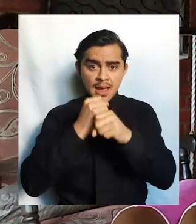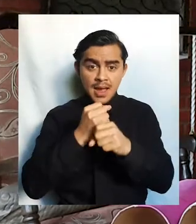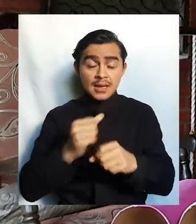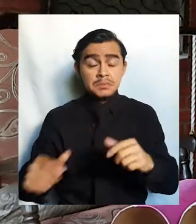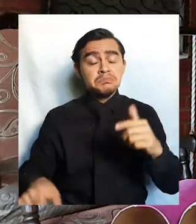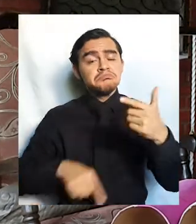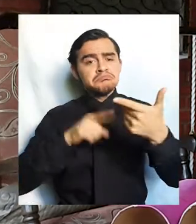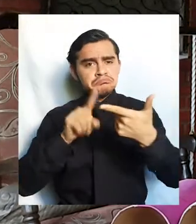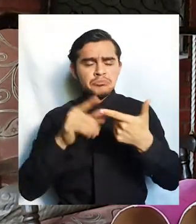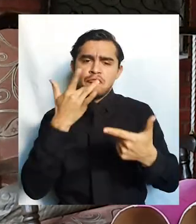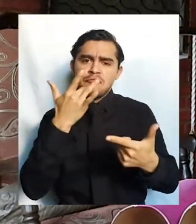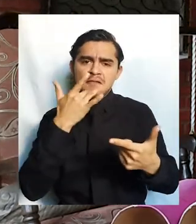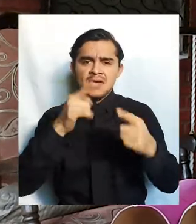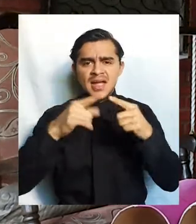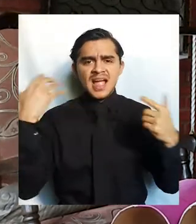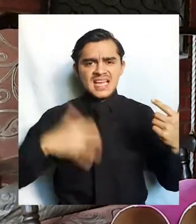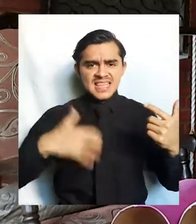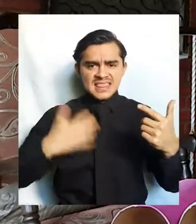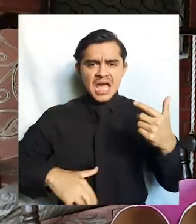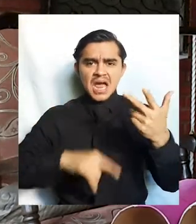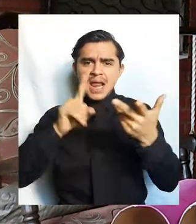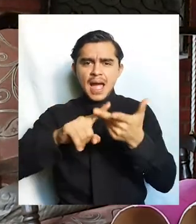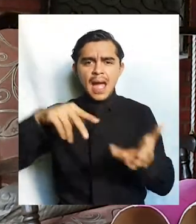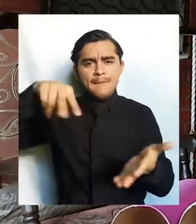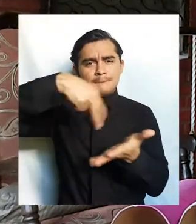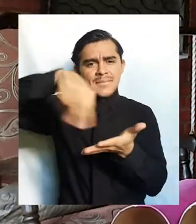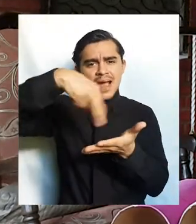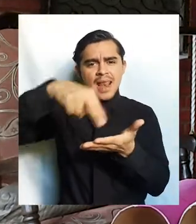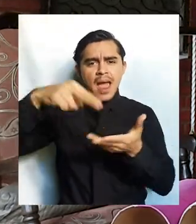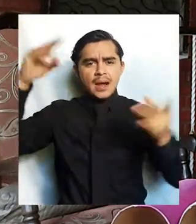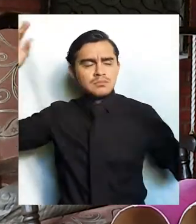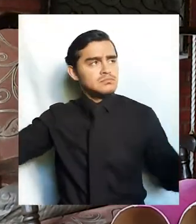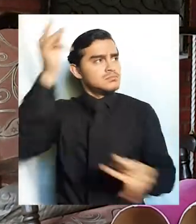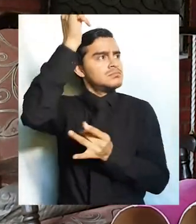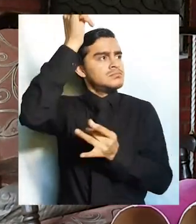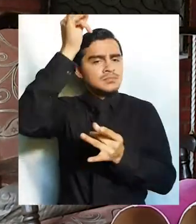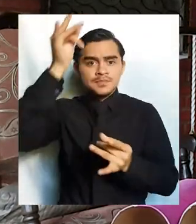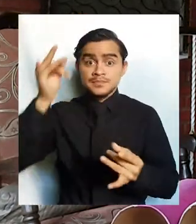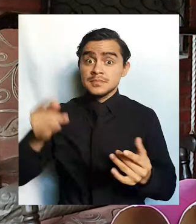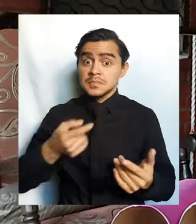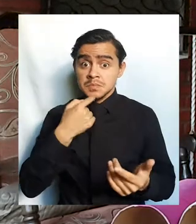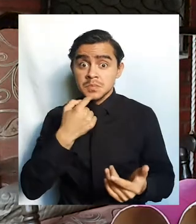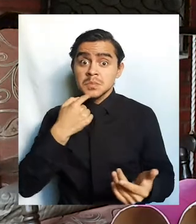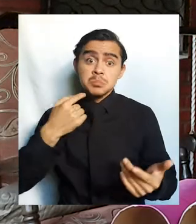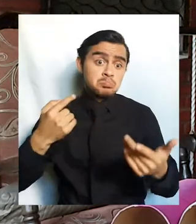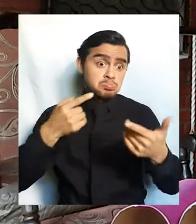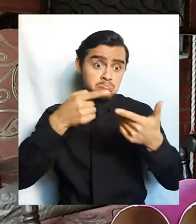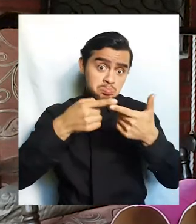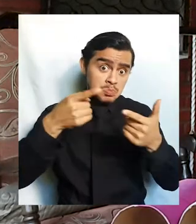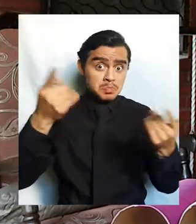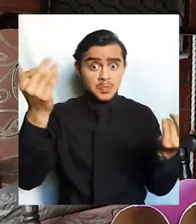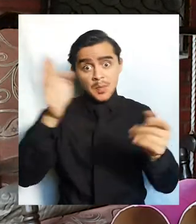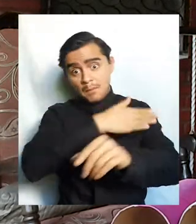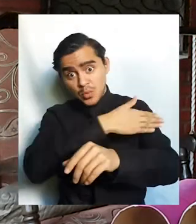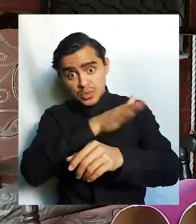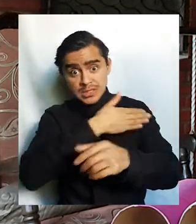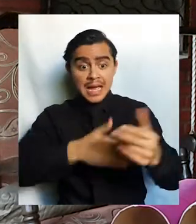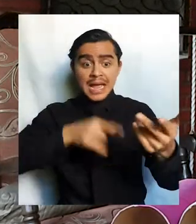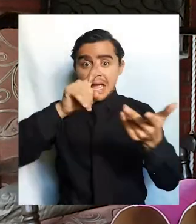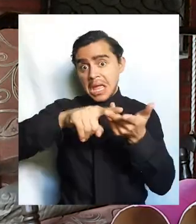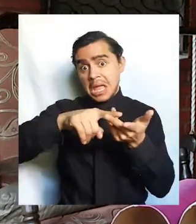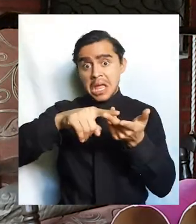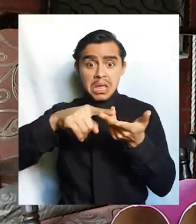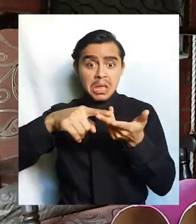una guitarra y una bailarina de flamenco. Con la guitarra, pues tocamos el flamenco y los bailarines de flamenco es para